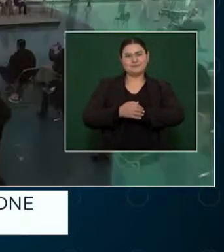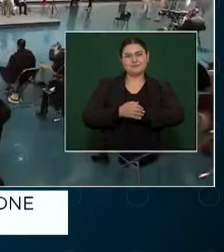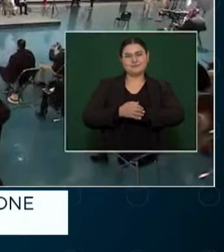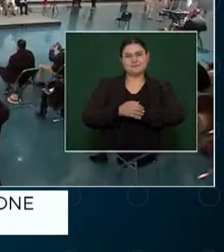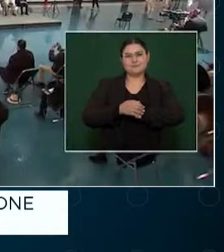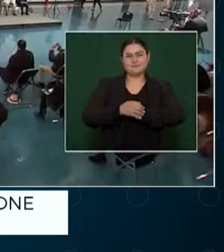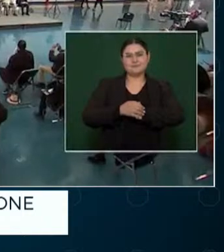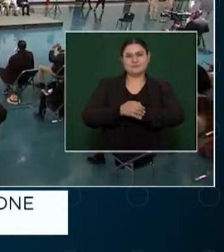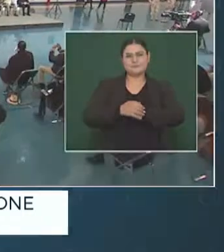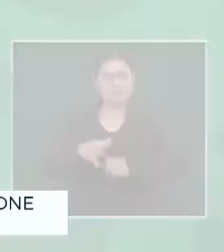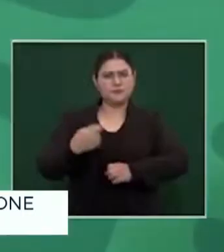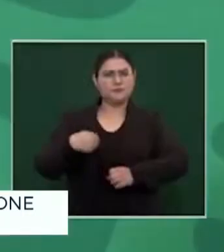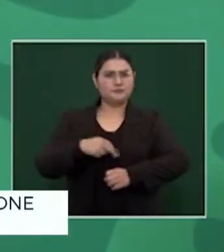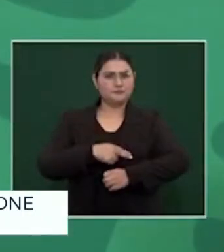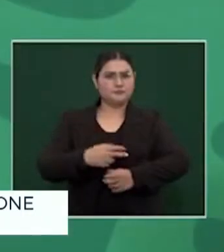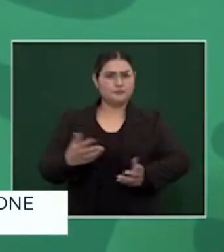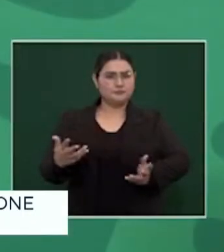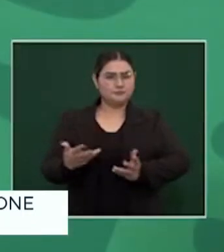López Obrador.